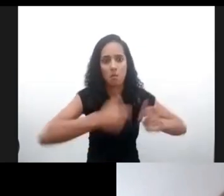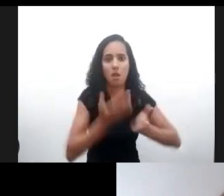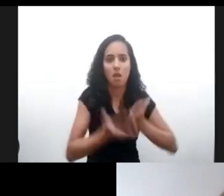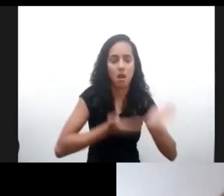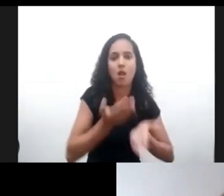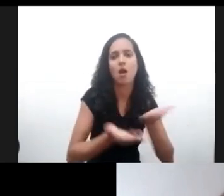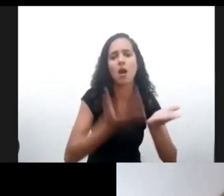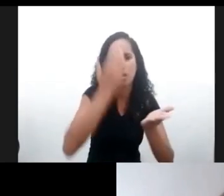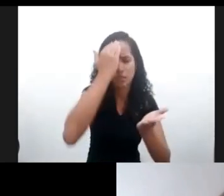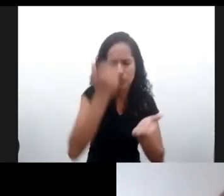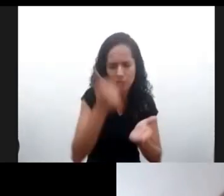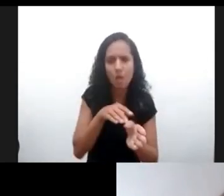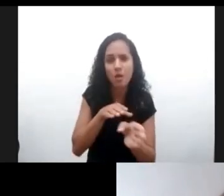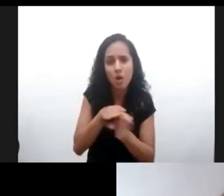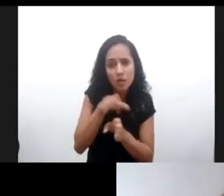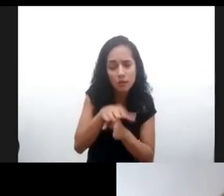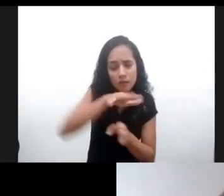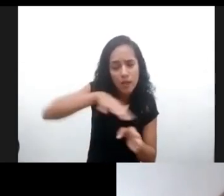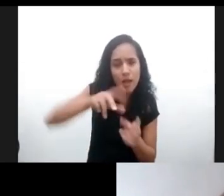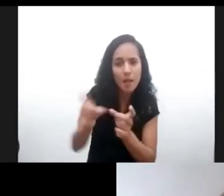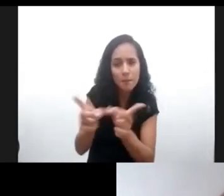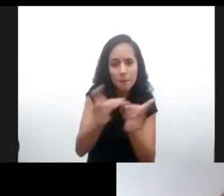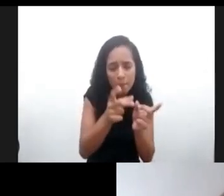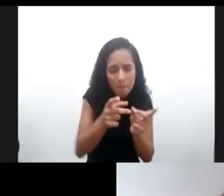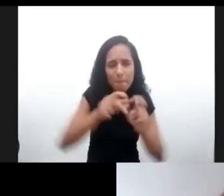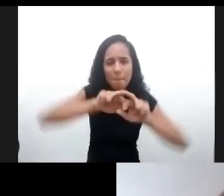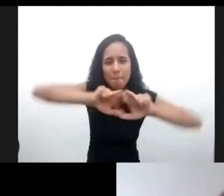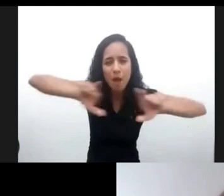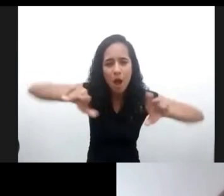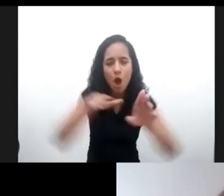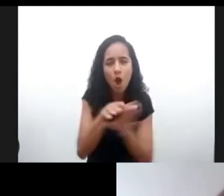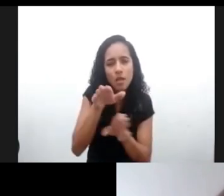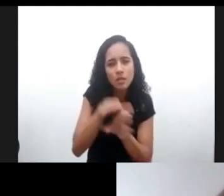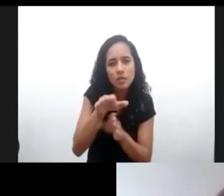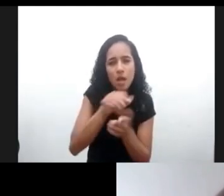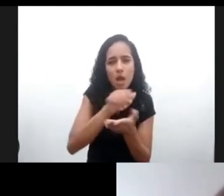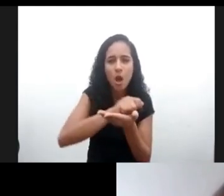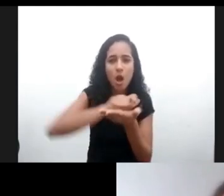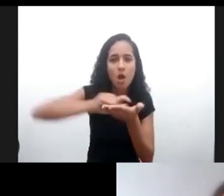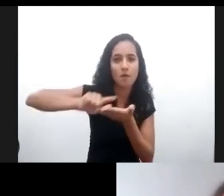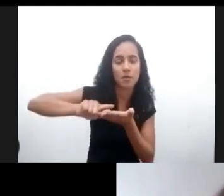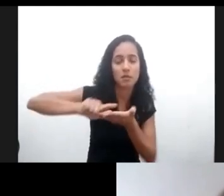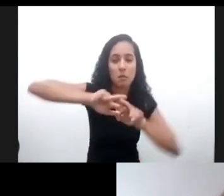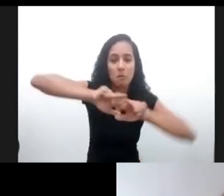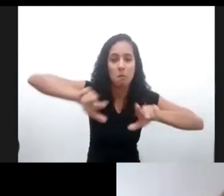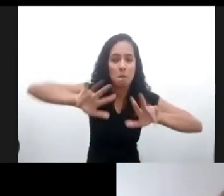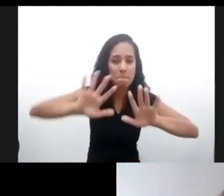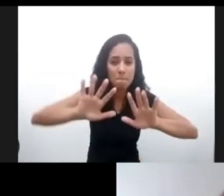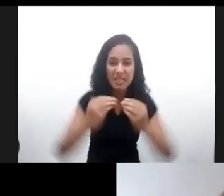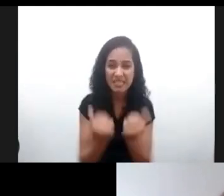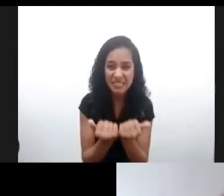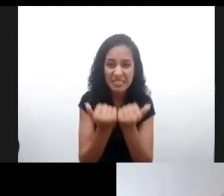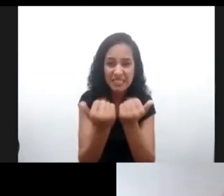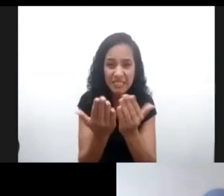que hablan de innovación, que hablan de alfabetización, pero que no proveen de estas condiciones socioestructurales necesarias para poder llevar a cabo